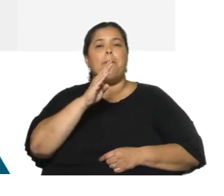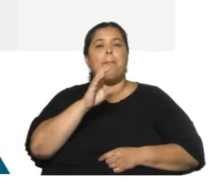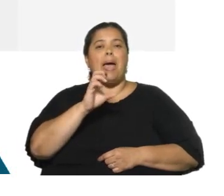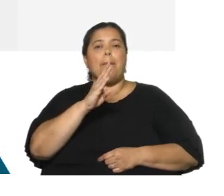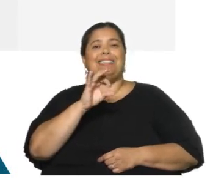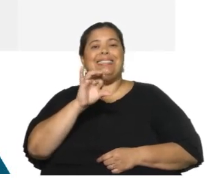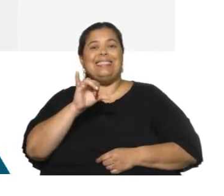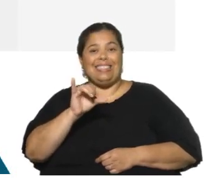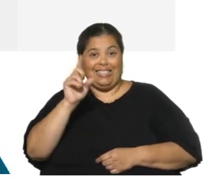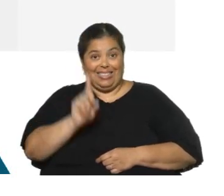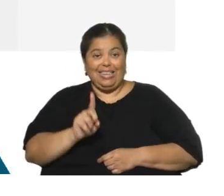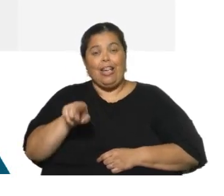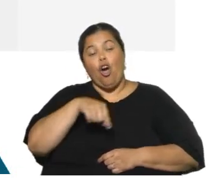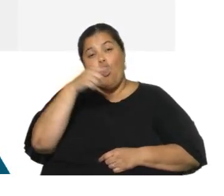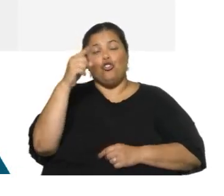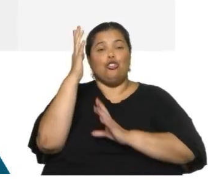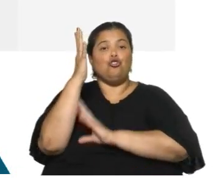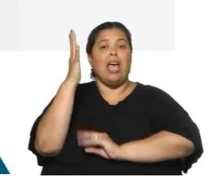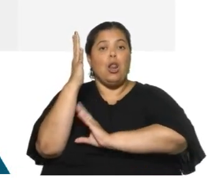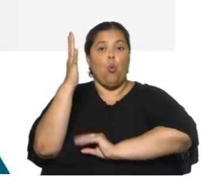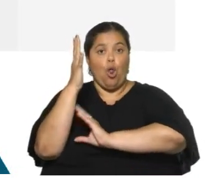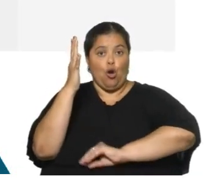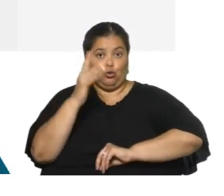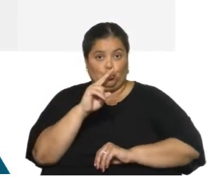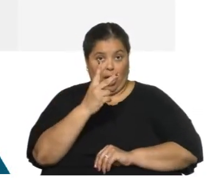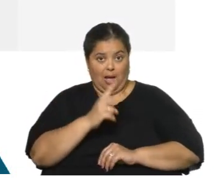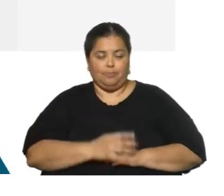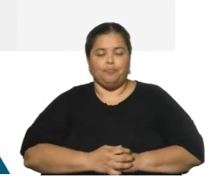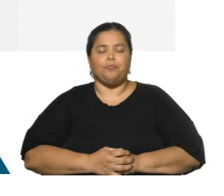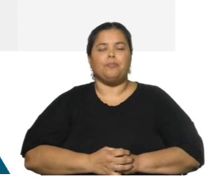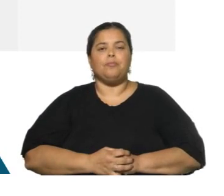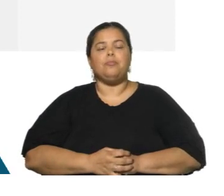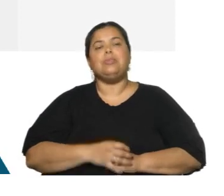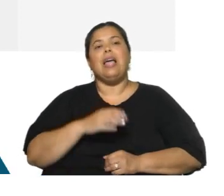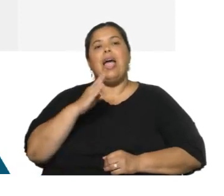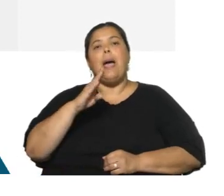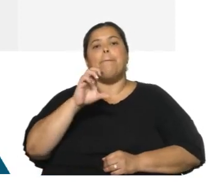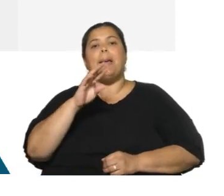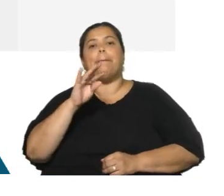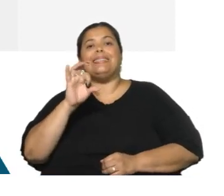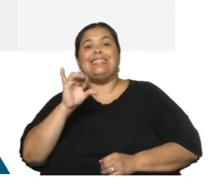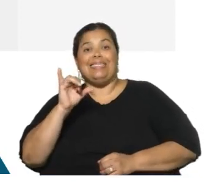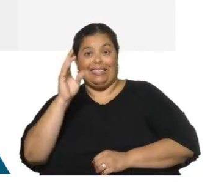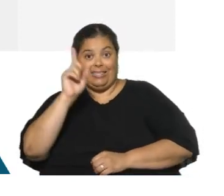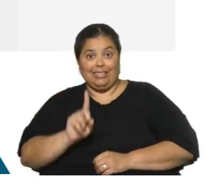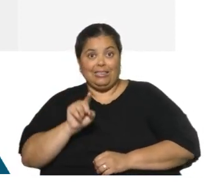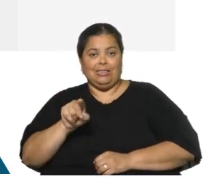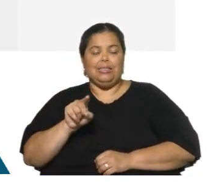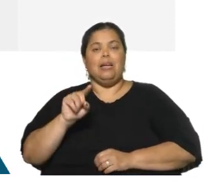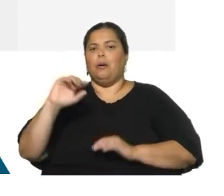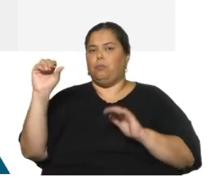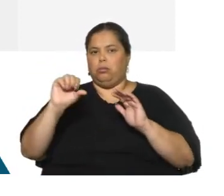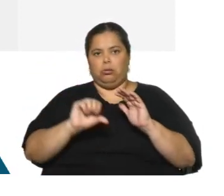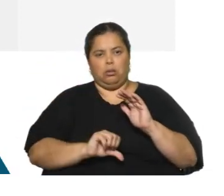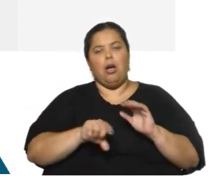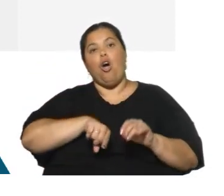actividad de las plantas de celulosa en Punta Pereira y en Fraiventos. Pepsi ha tenido una baja pronunciada en los últimos meses, mientras que la celulosa